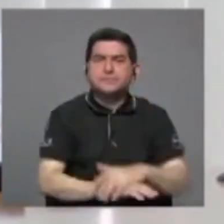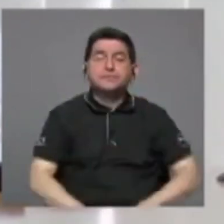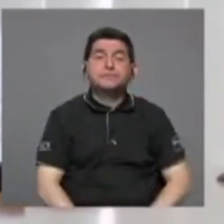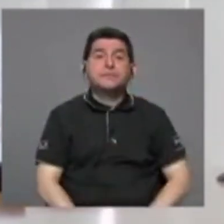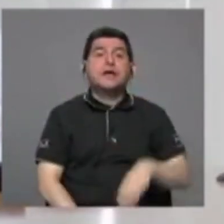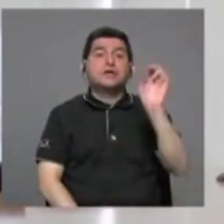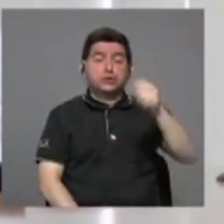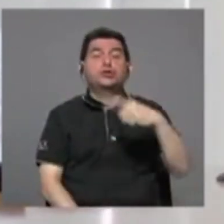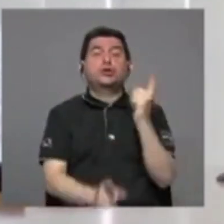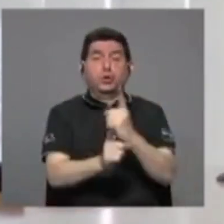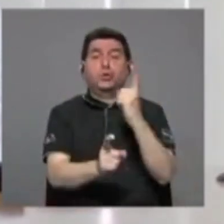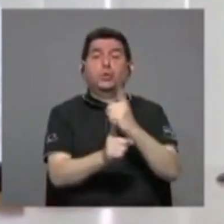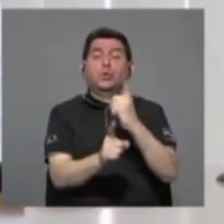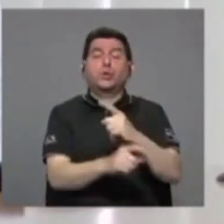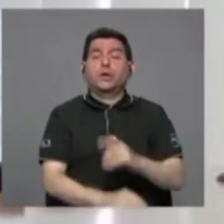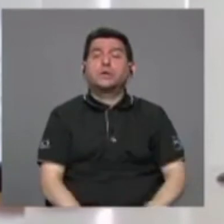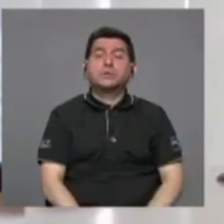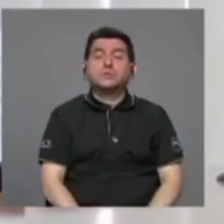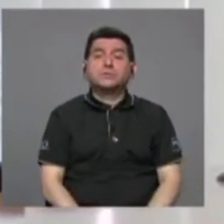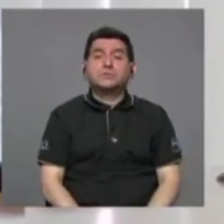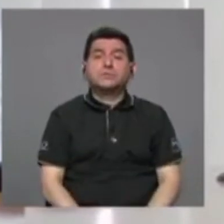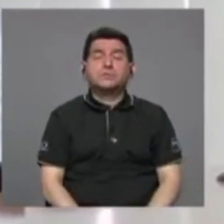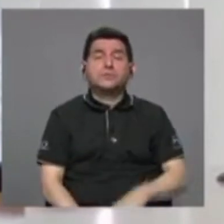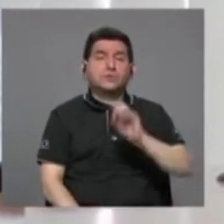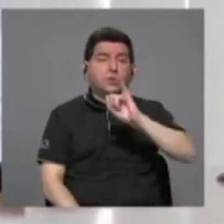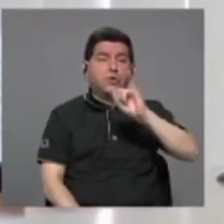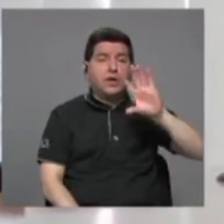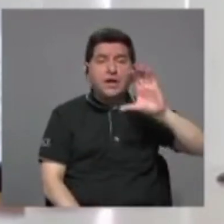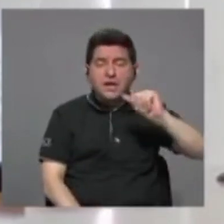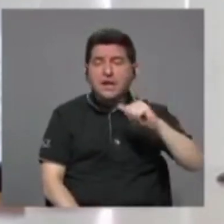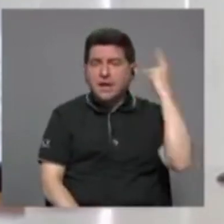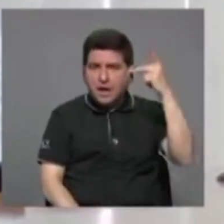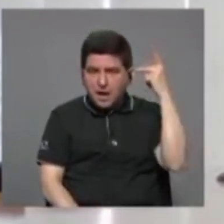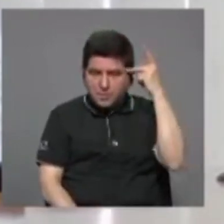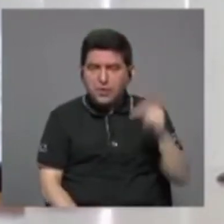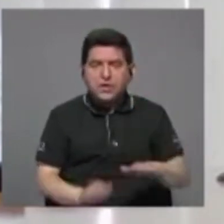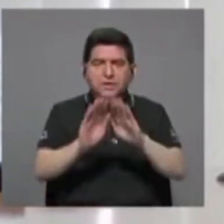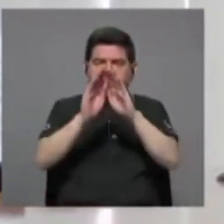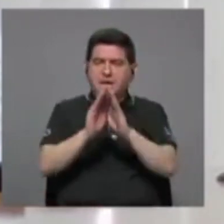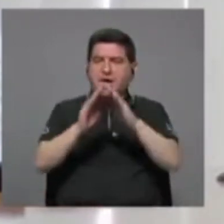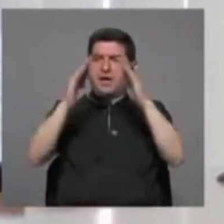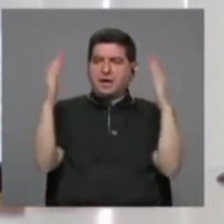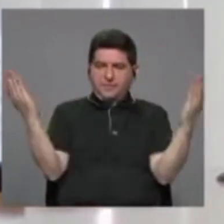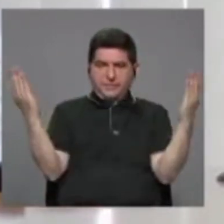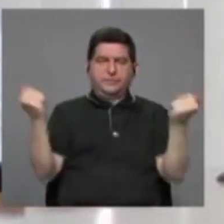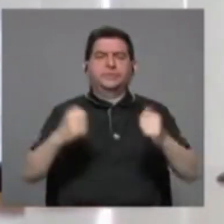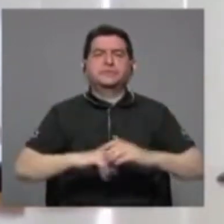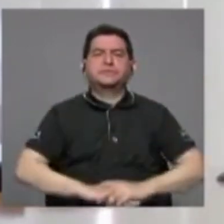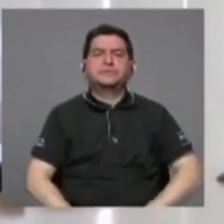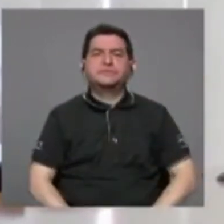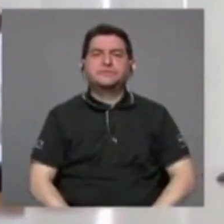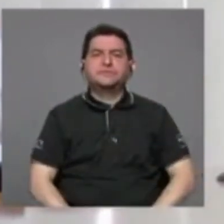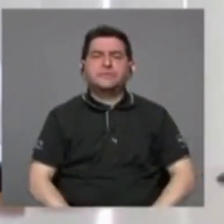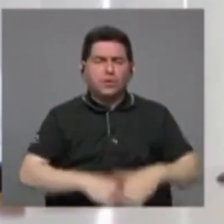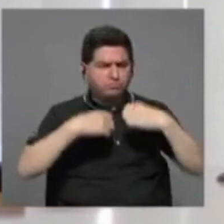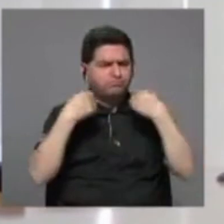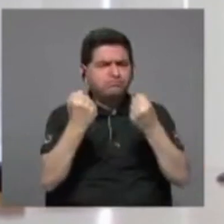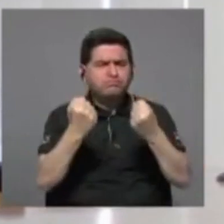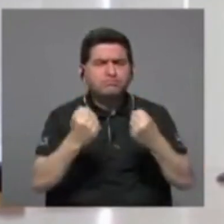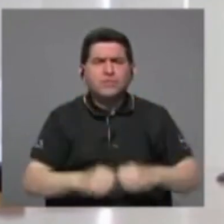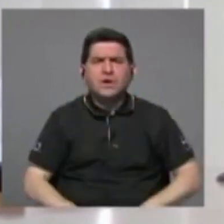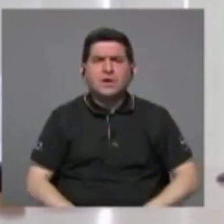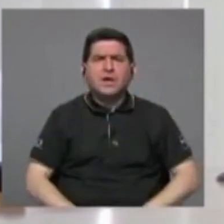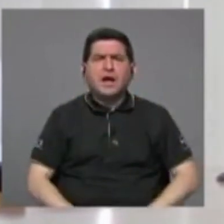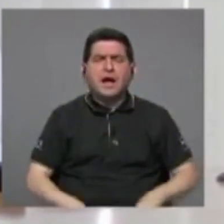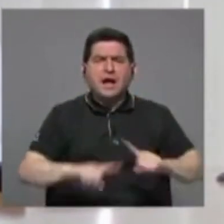Sí, efectivamente. Mire, el ICA está desarrollando una política de puertas abiertas, fortaleciendo su mapa